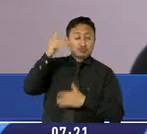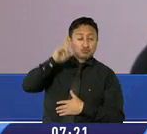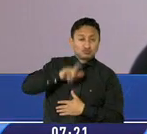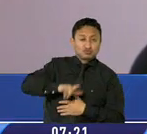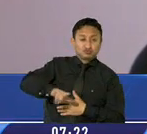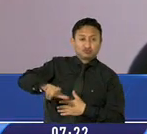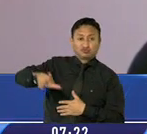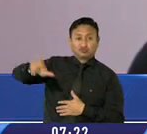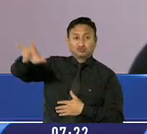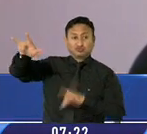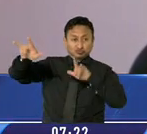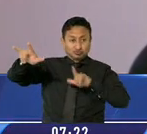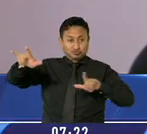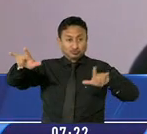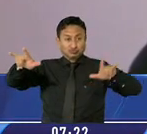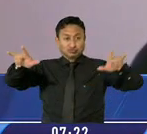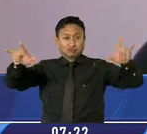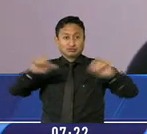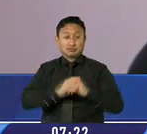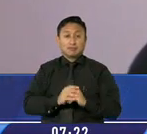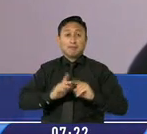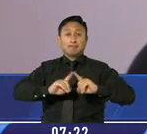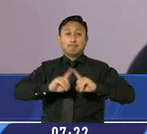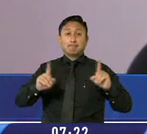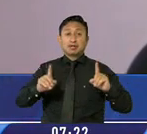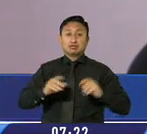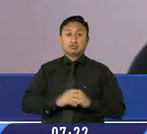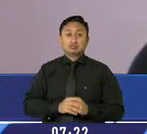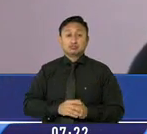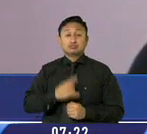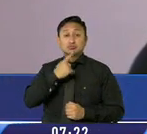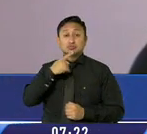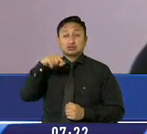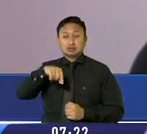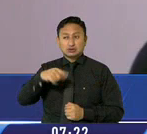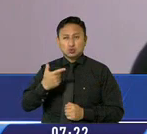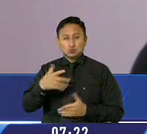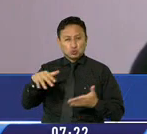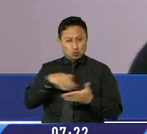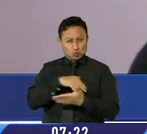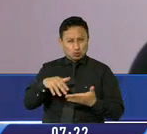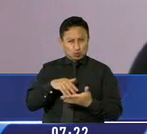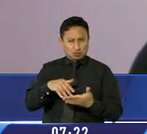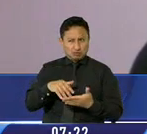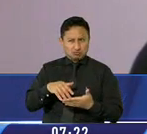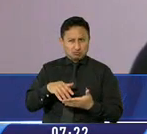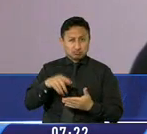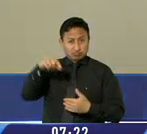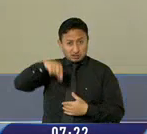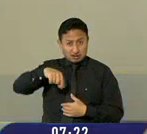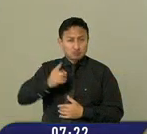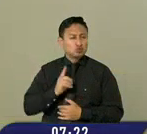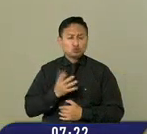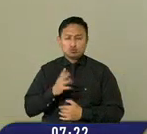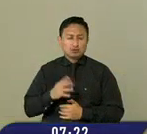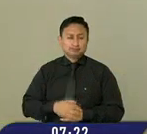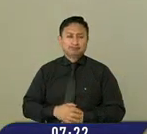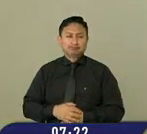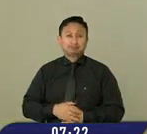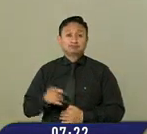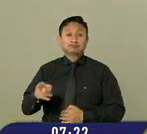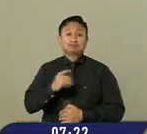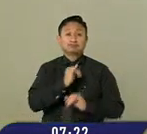pero no podemos decir que tenemos muestras sospechosas de variante Omicron, para nada. En este